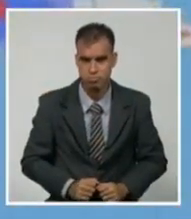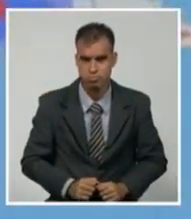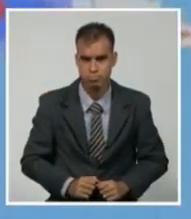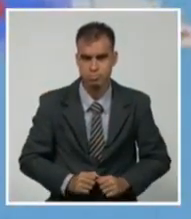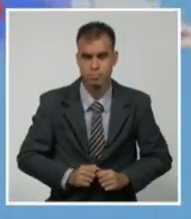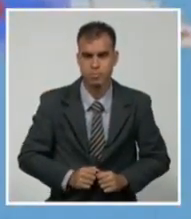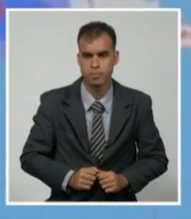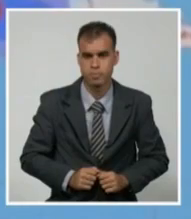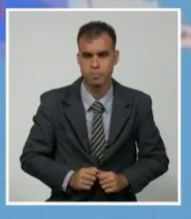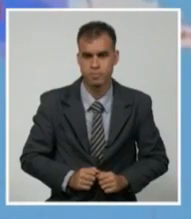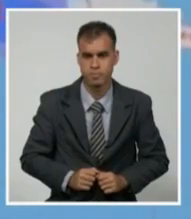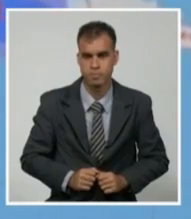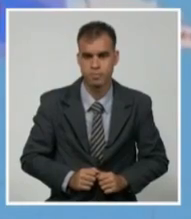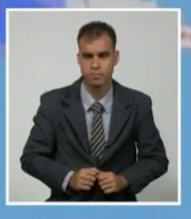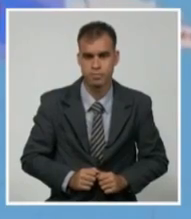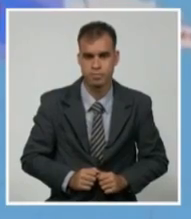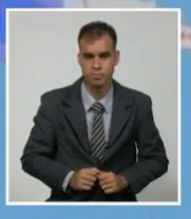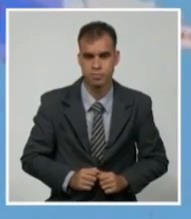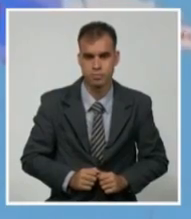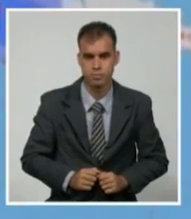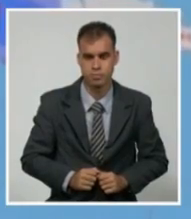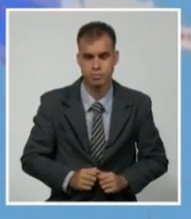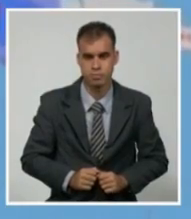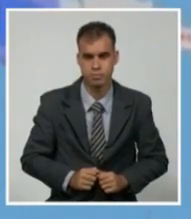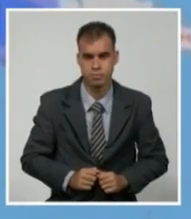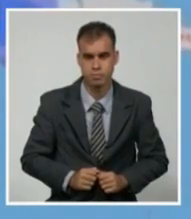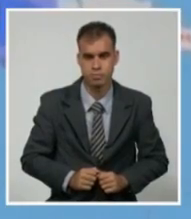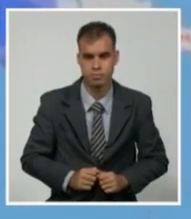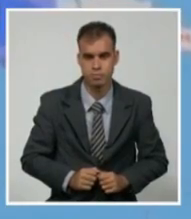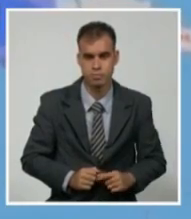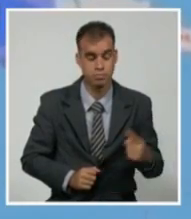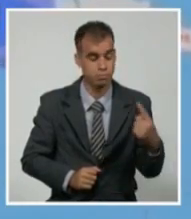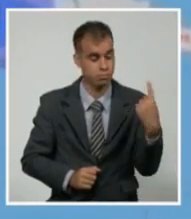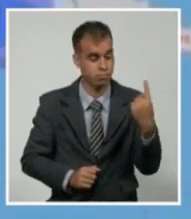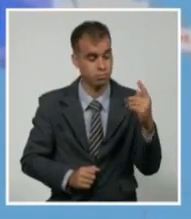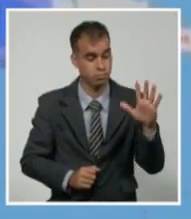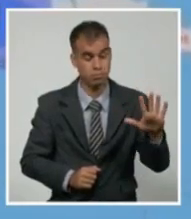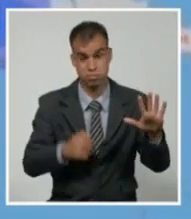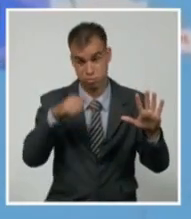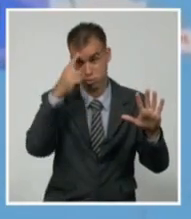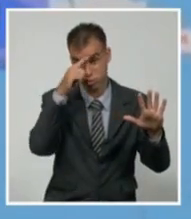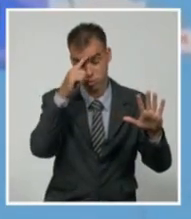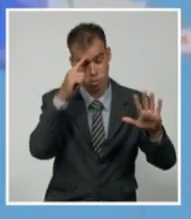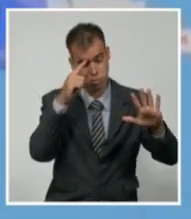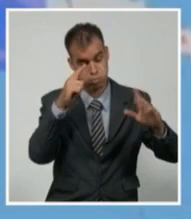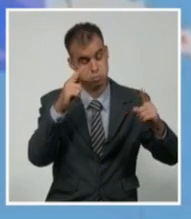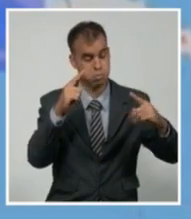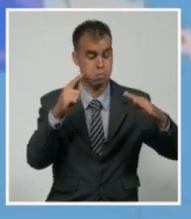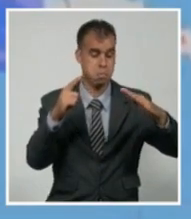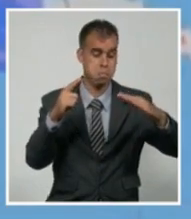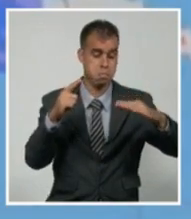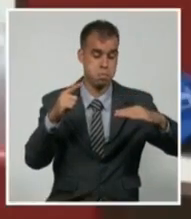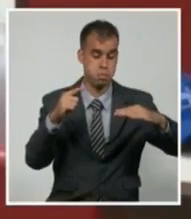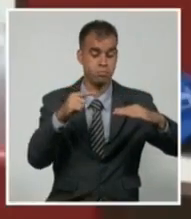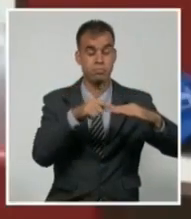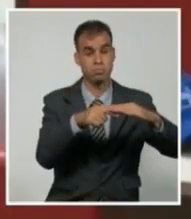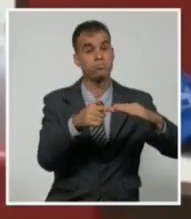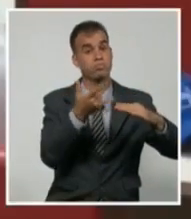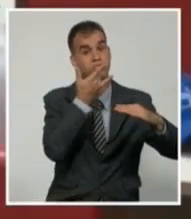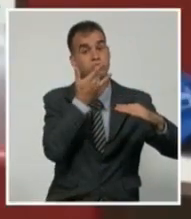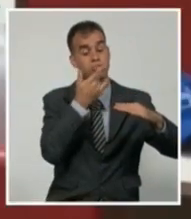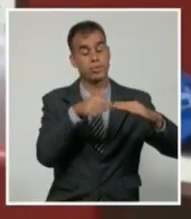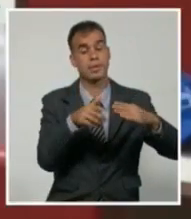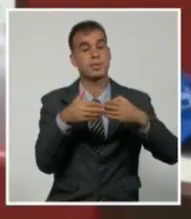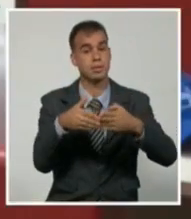Al seguir una inclinación más hacia el oeste durante la jornada de este domingo, el fenómeno meteorológico Laura representa mayor peligro para Granma. El